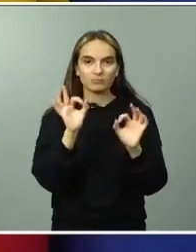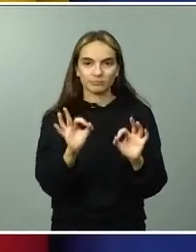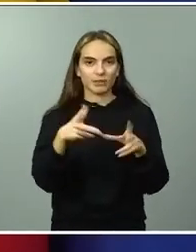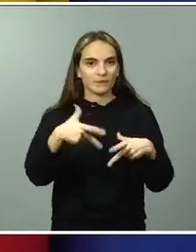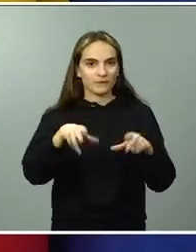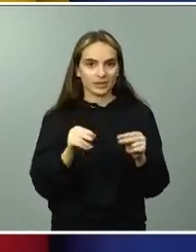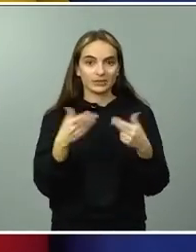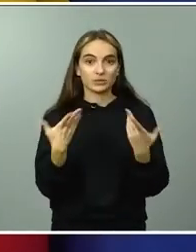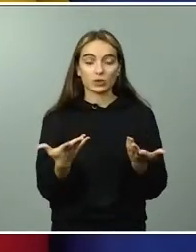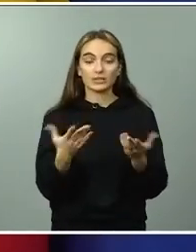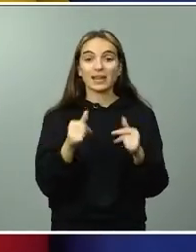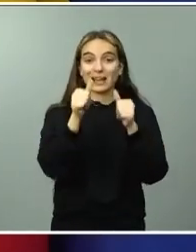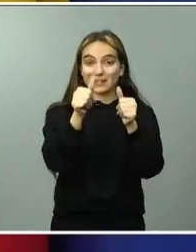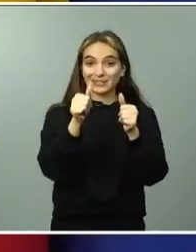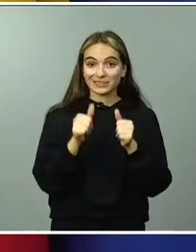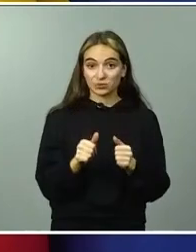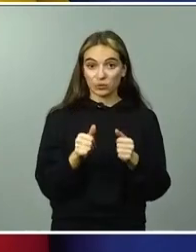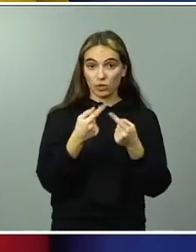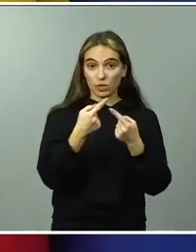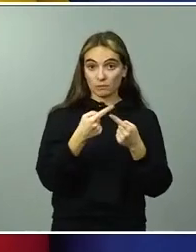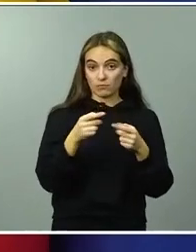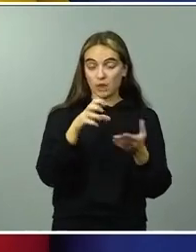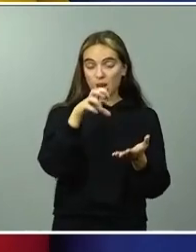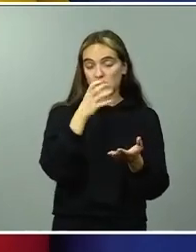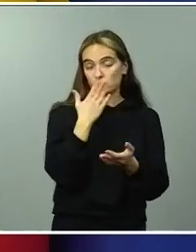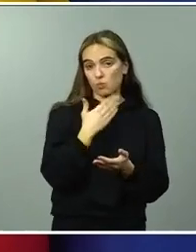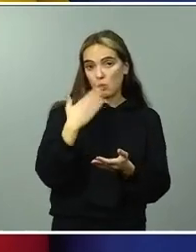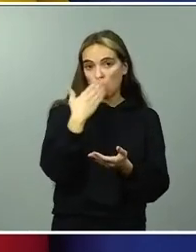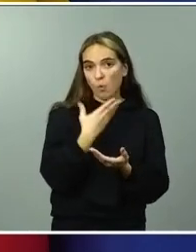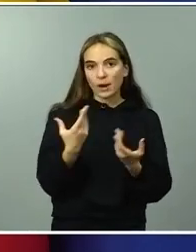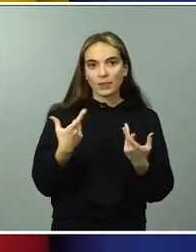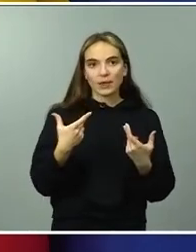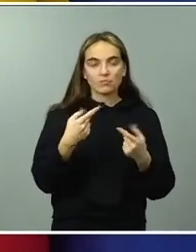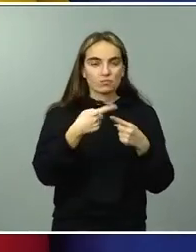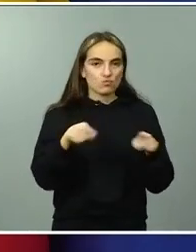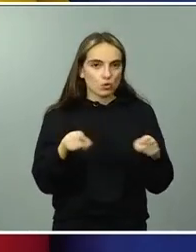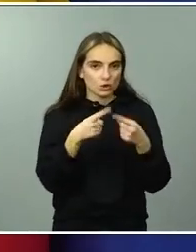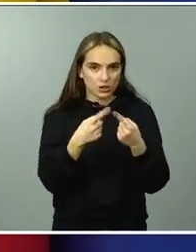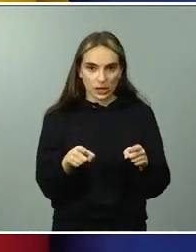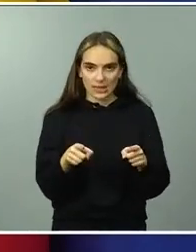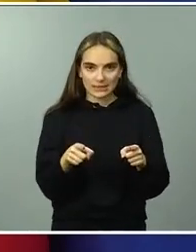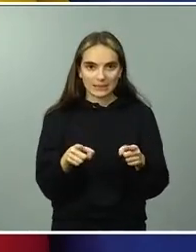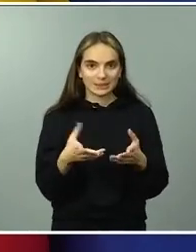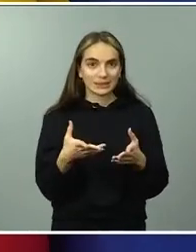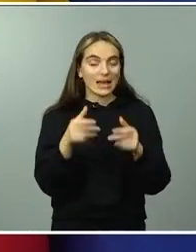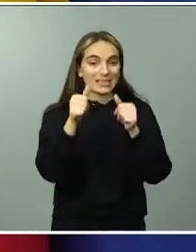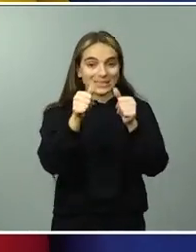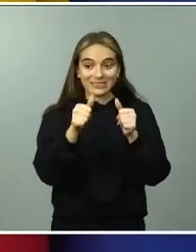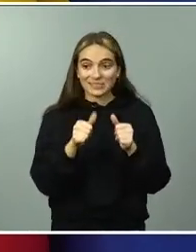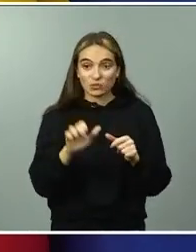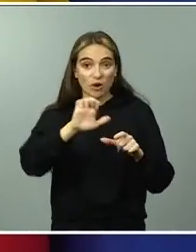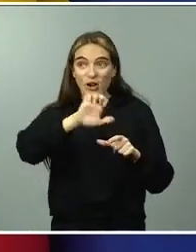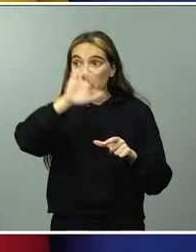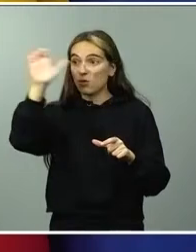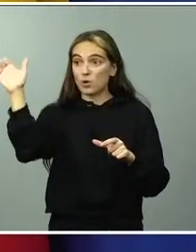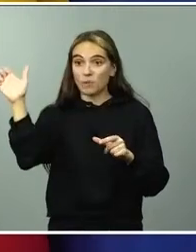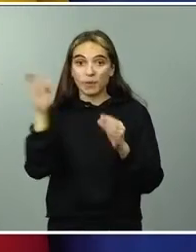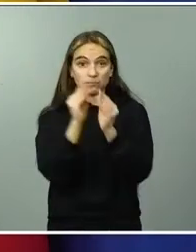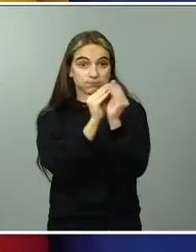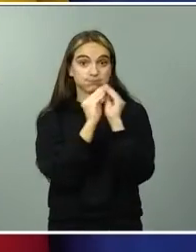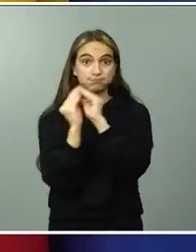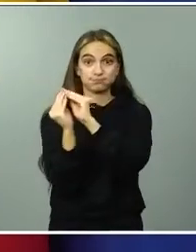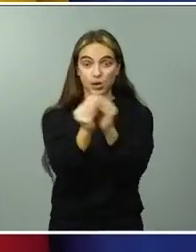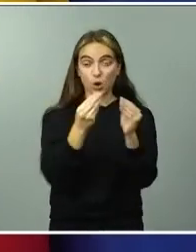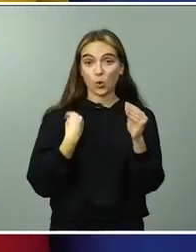superior tendrá la validez no solamente dentro del país, sino en todo el espacio europeo de educación superior.